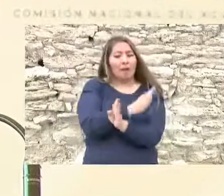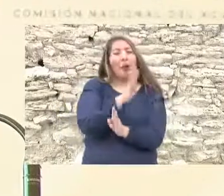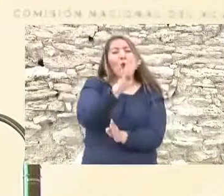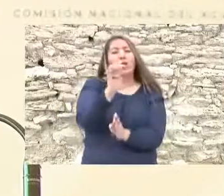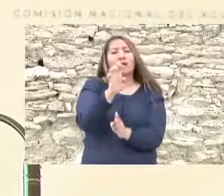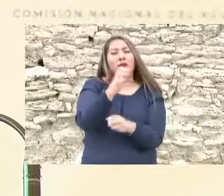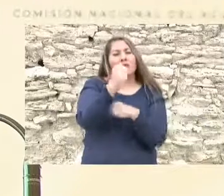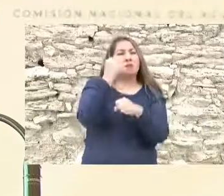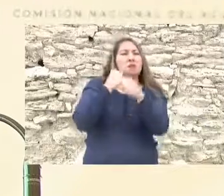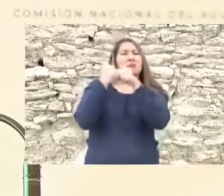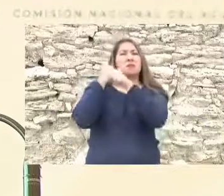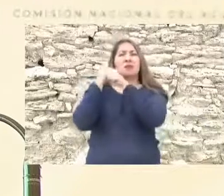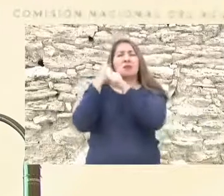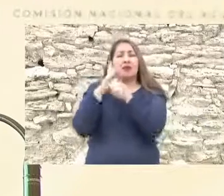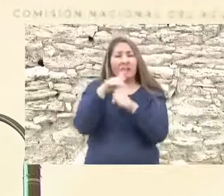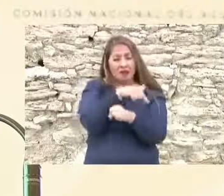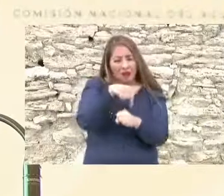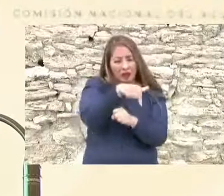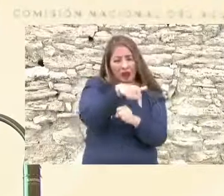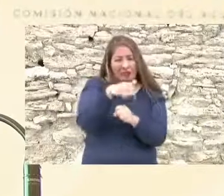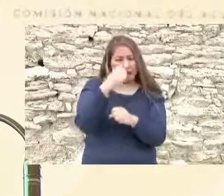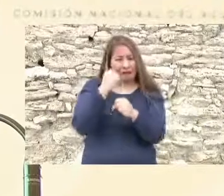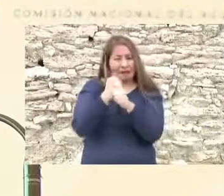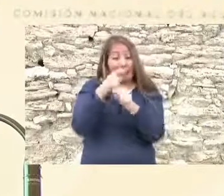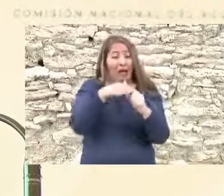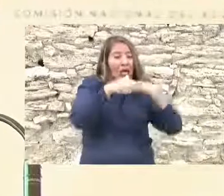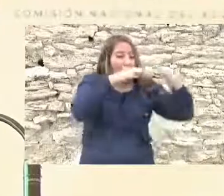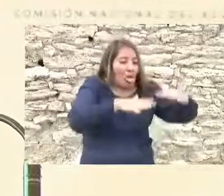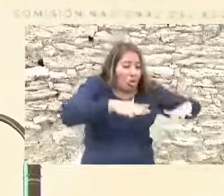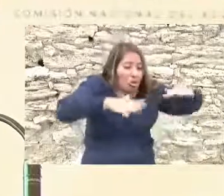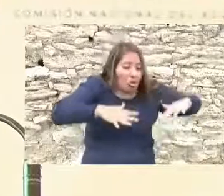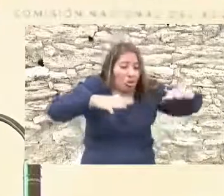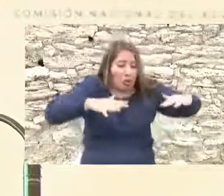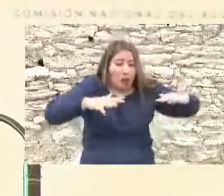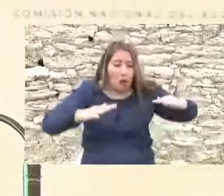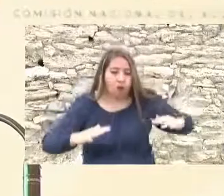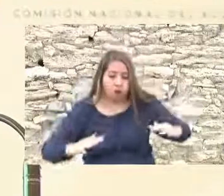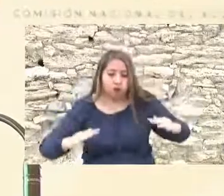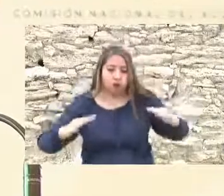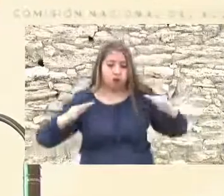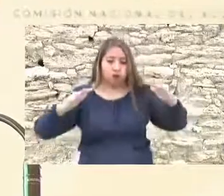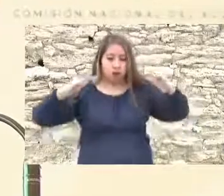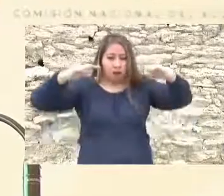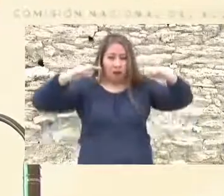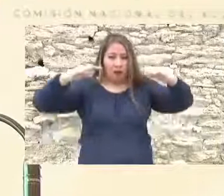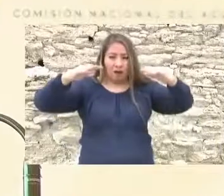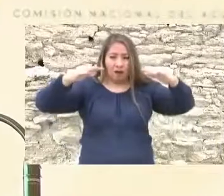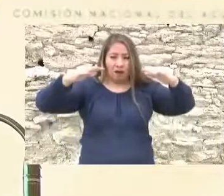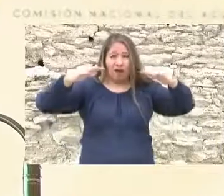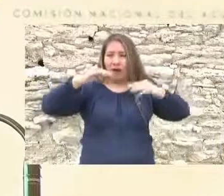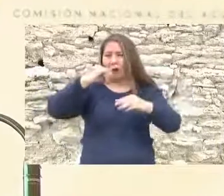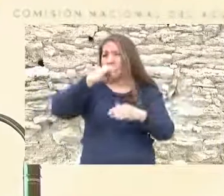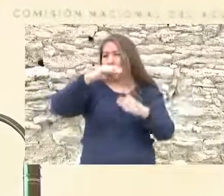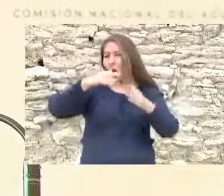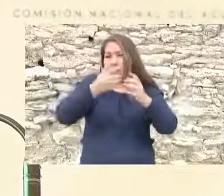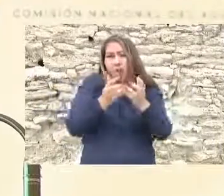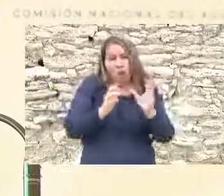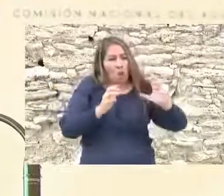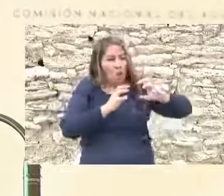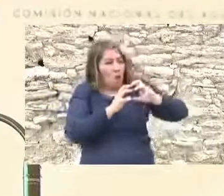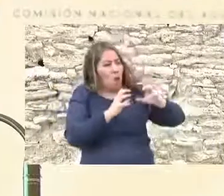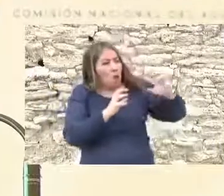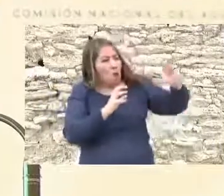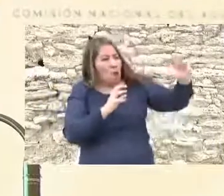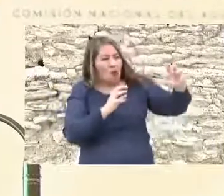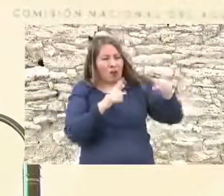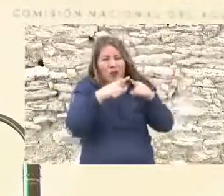años, unos movimientos de las placas tectónicas elevaron esta región y mantuvieron aislado el humedal. Por eso se desarrolló